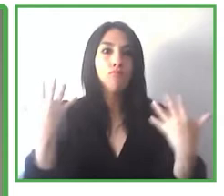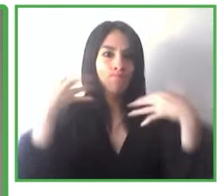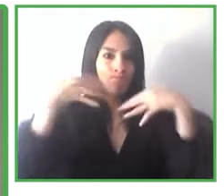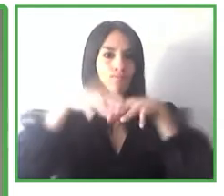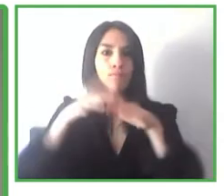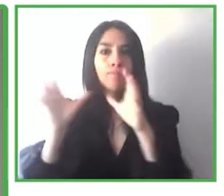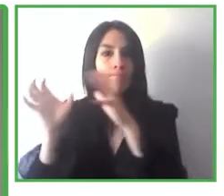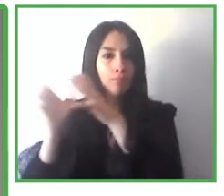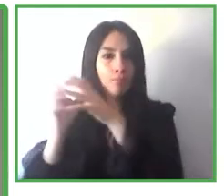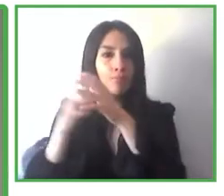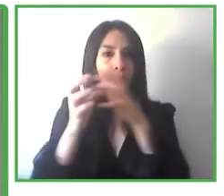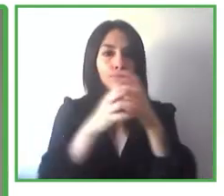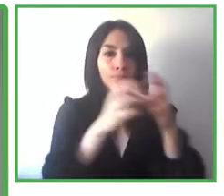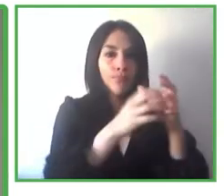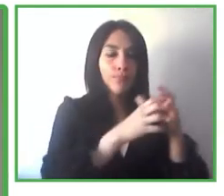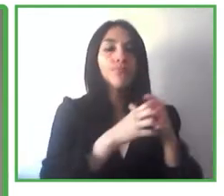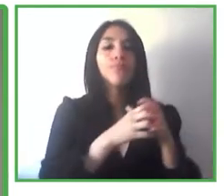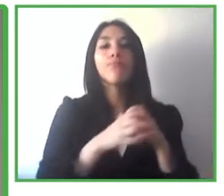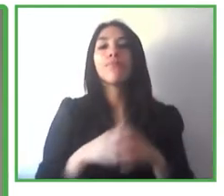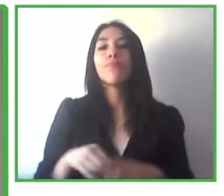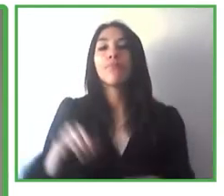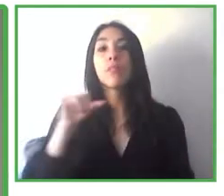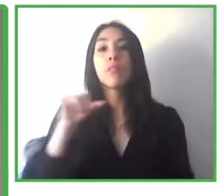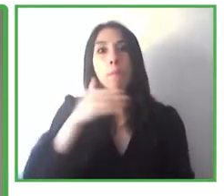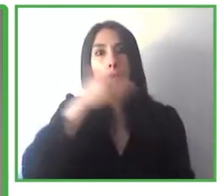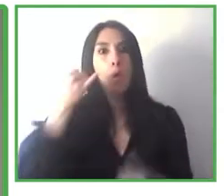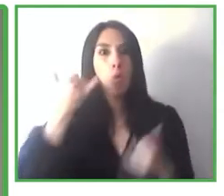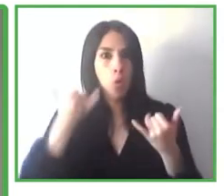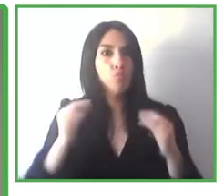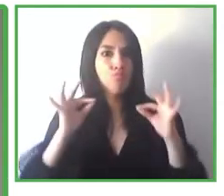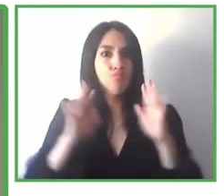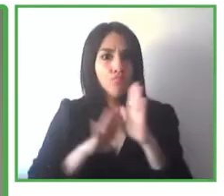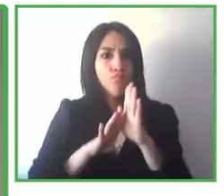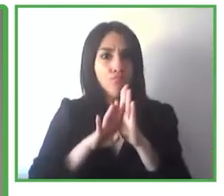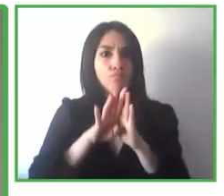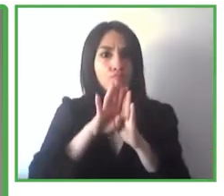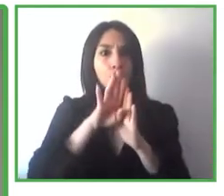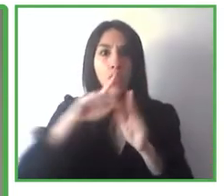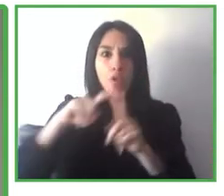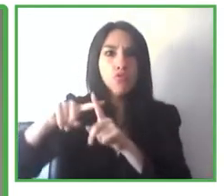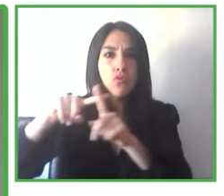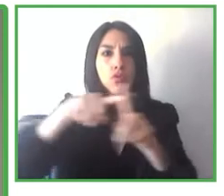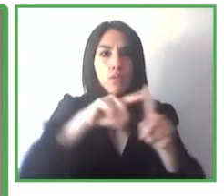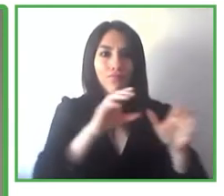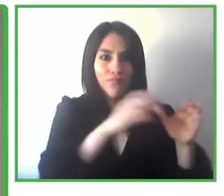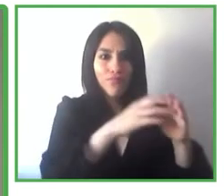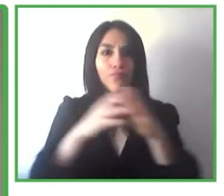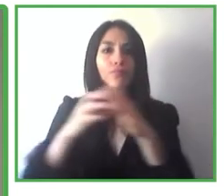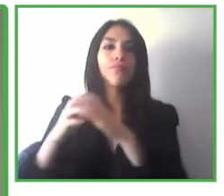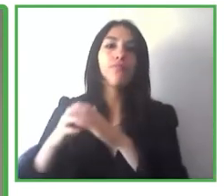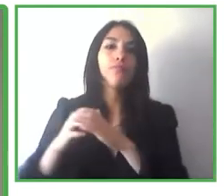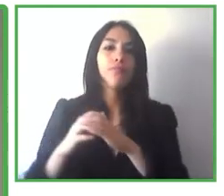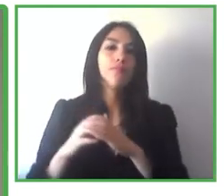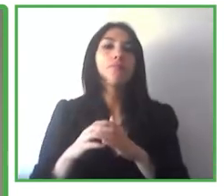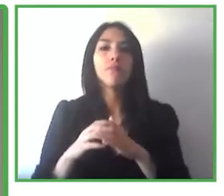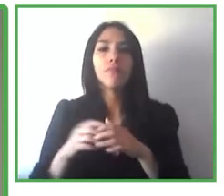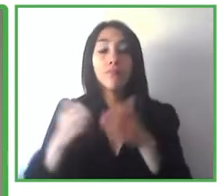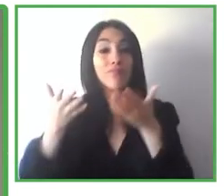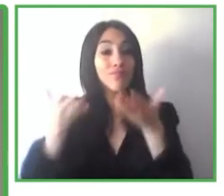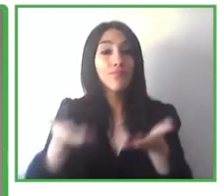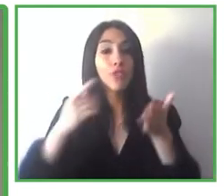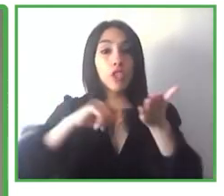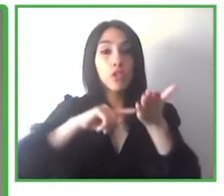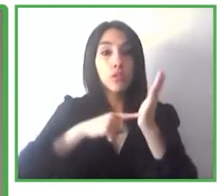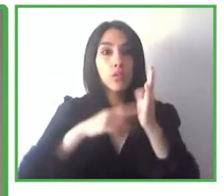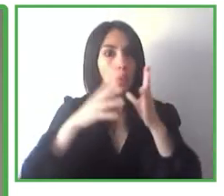y mejor participación en la sociedad. Y son tecnologías que muchos de nosotros ya conocemos,